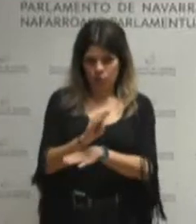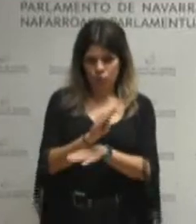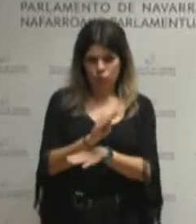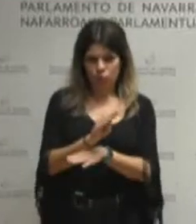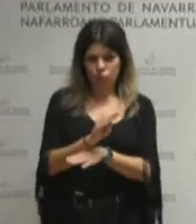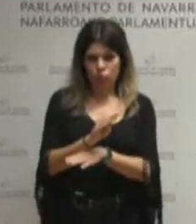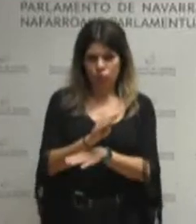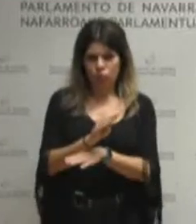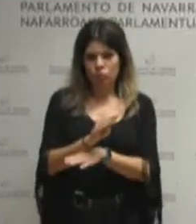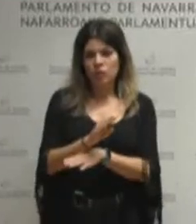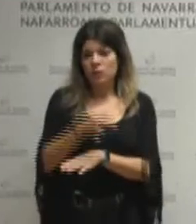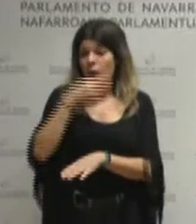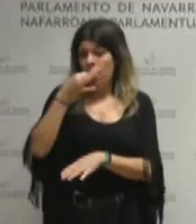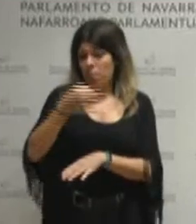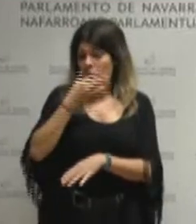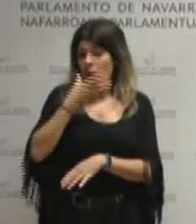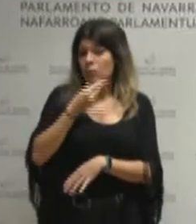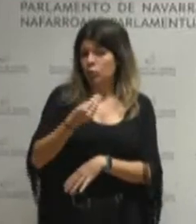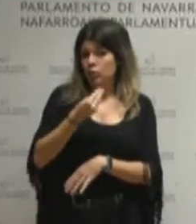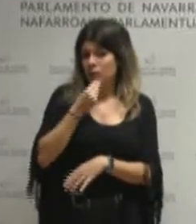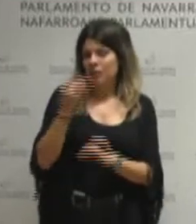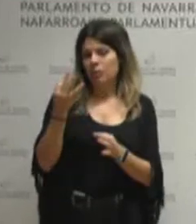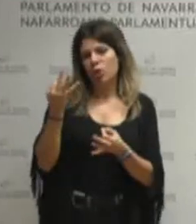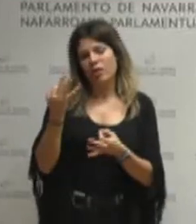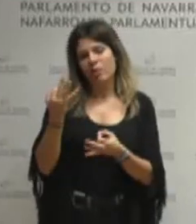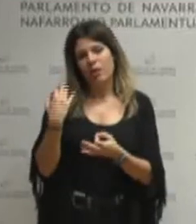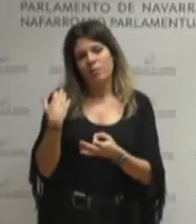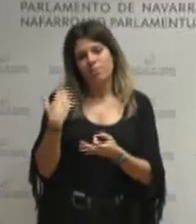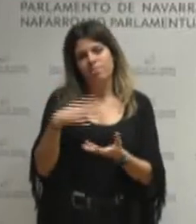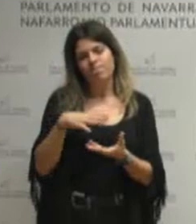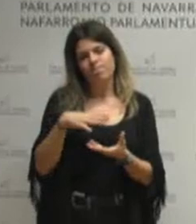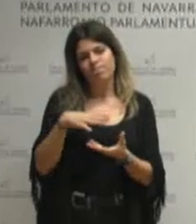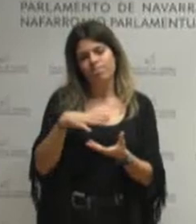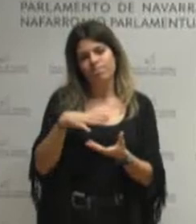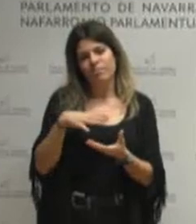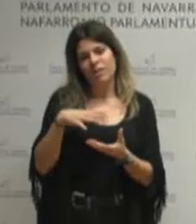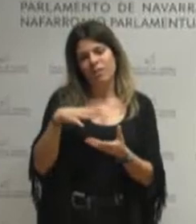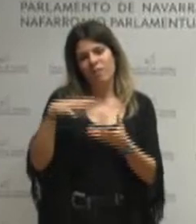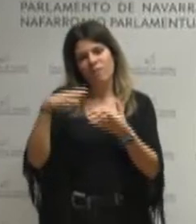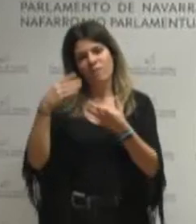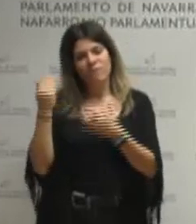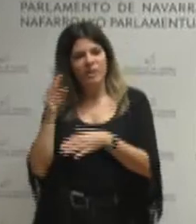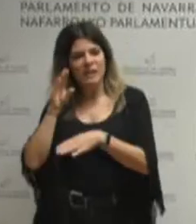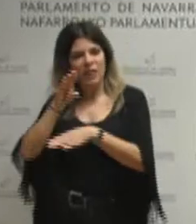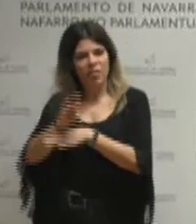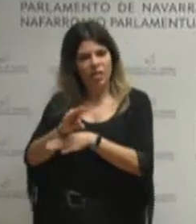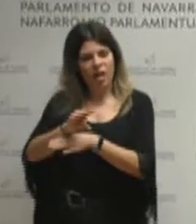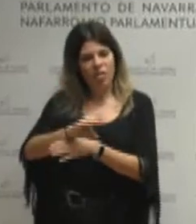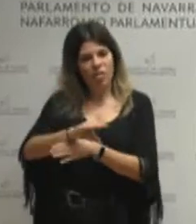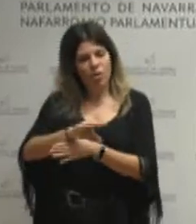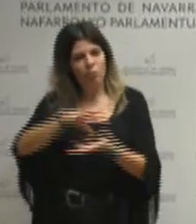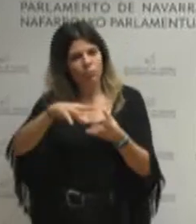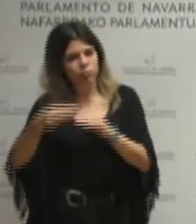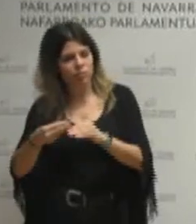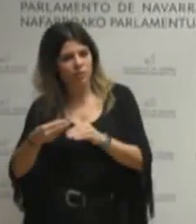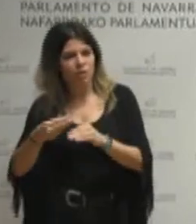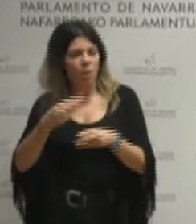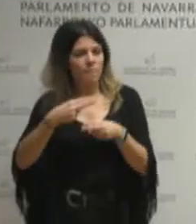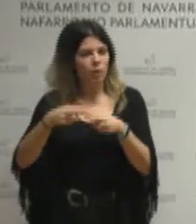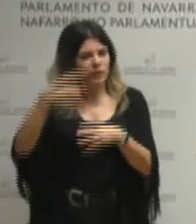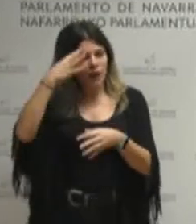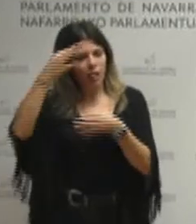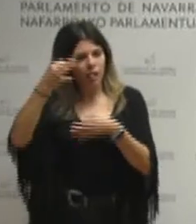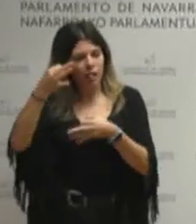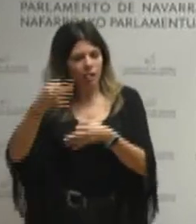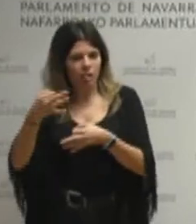son palabras muy bonitas pero hay que reflejarlas en la financiación hay que reflejarlas en políticas concretas y esa es